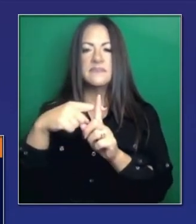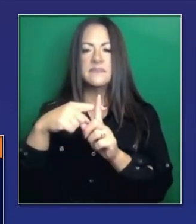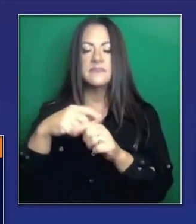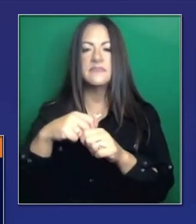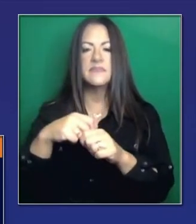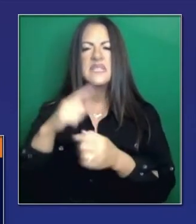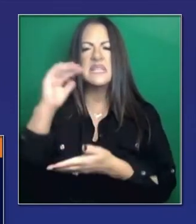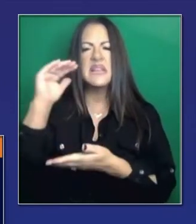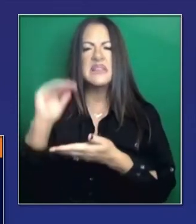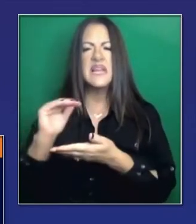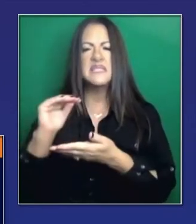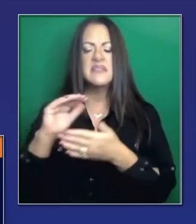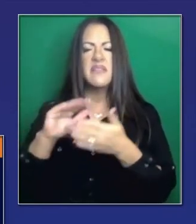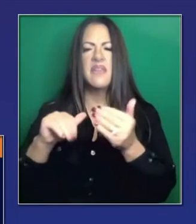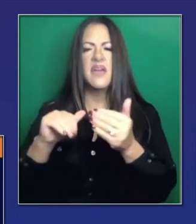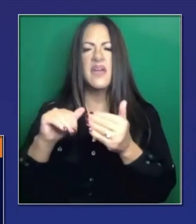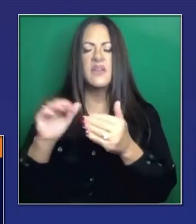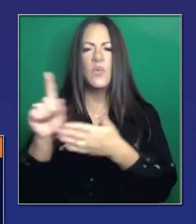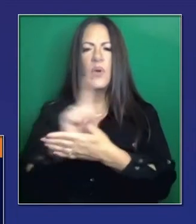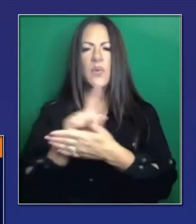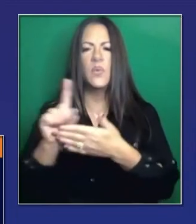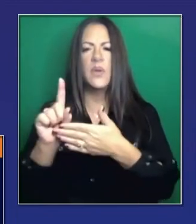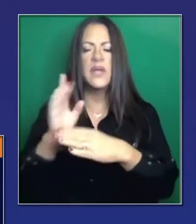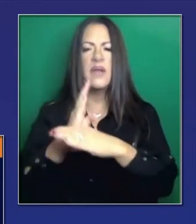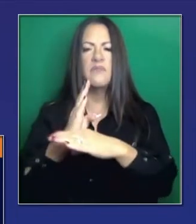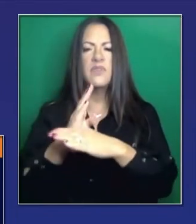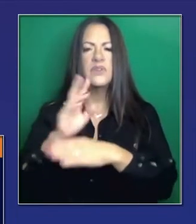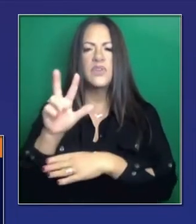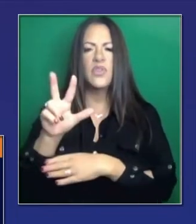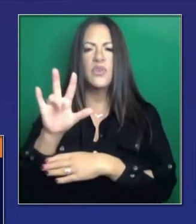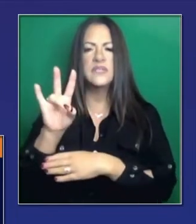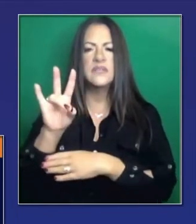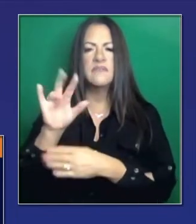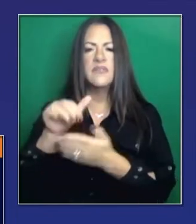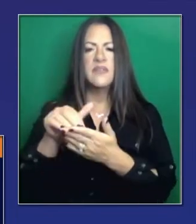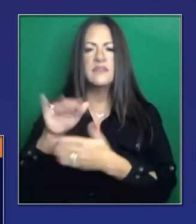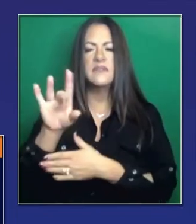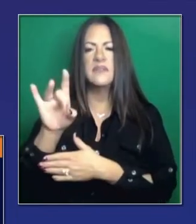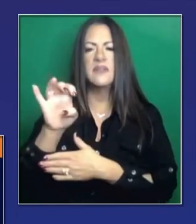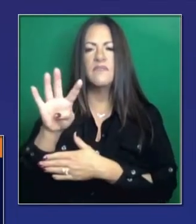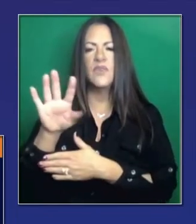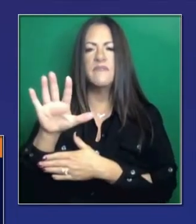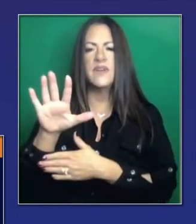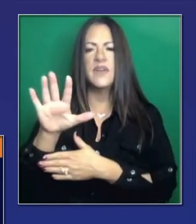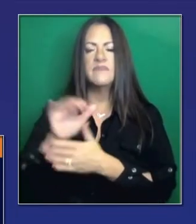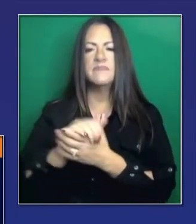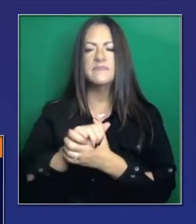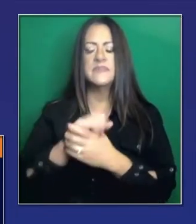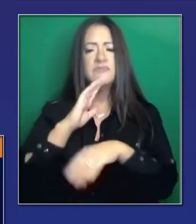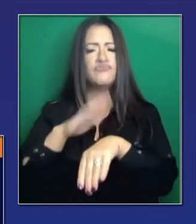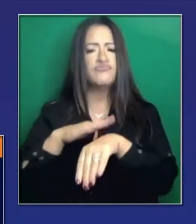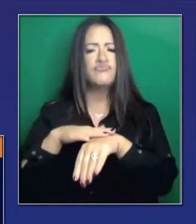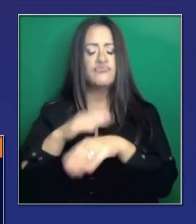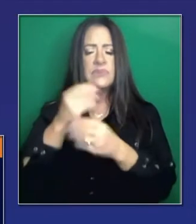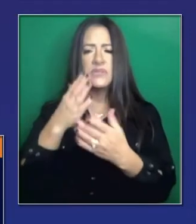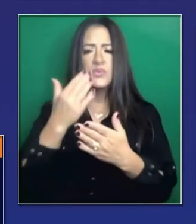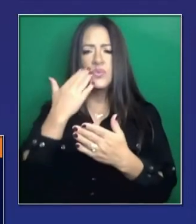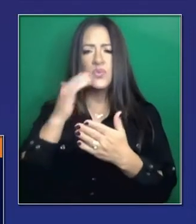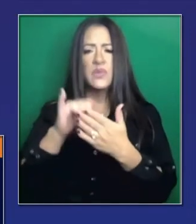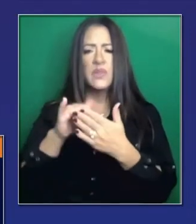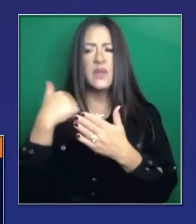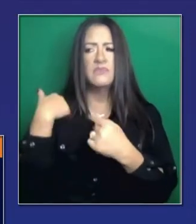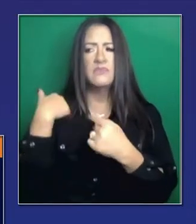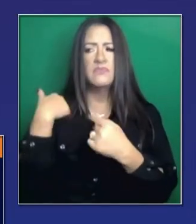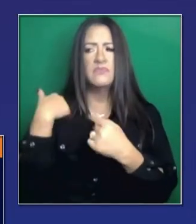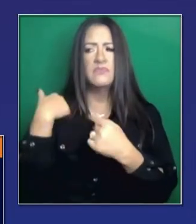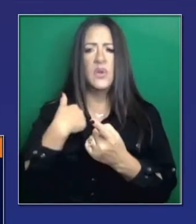Considerablemente más bajo que el promedio de 7 días de 37,845. Y les alerto que durante los